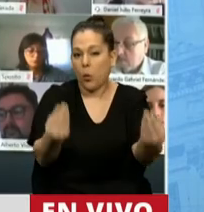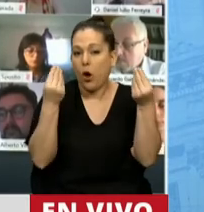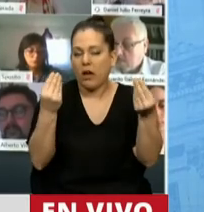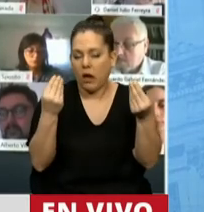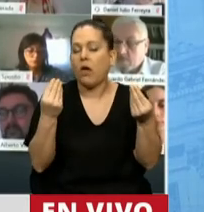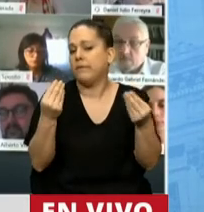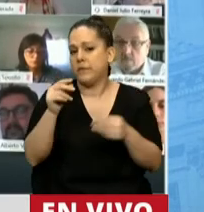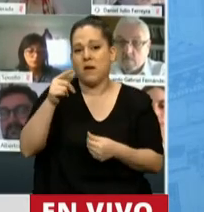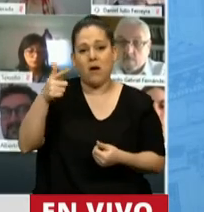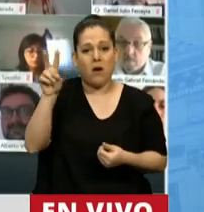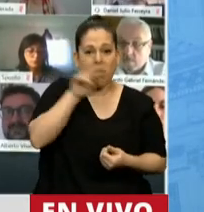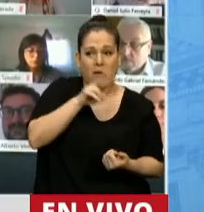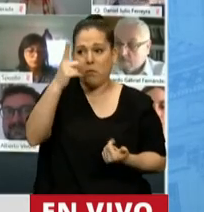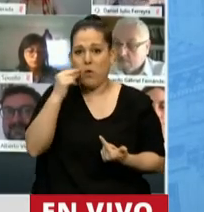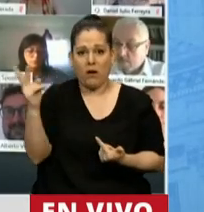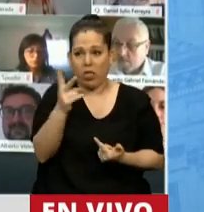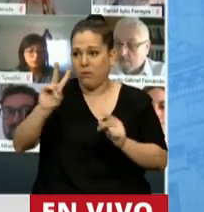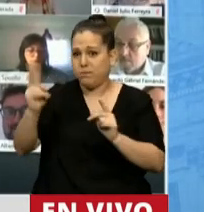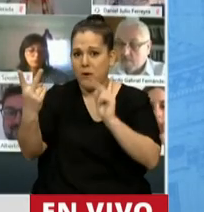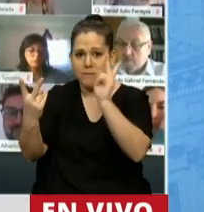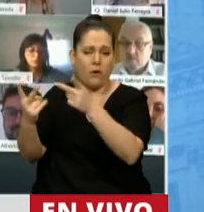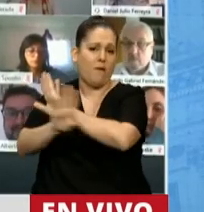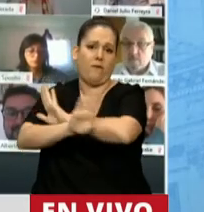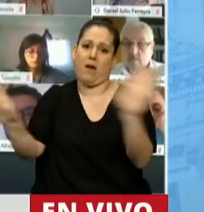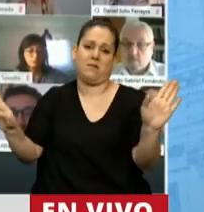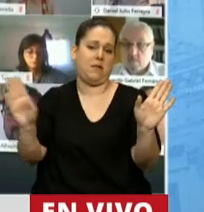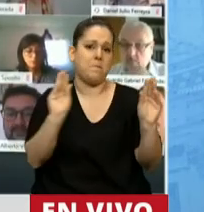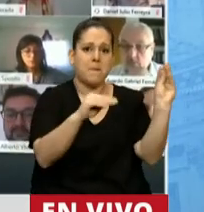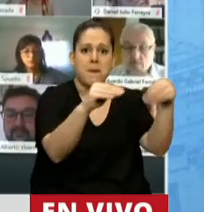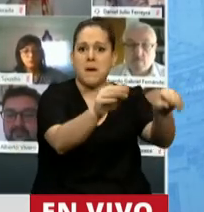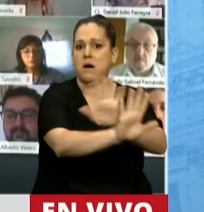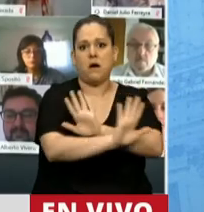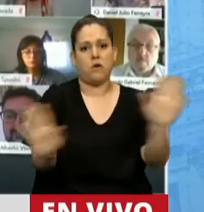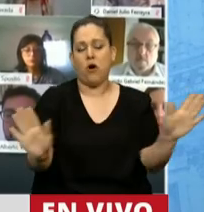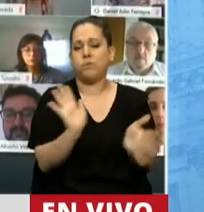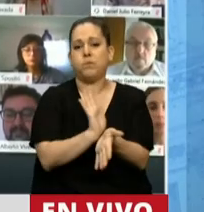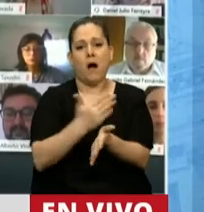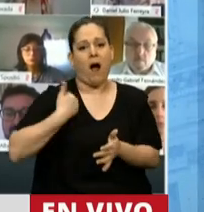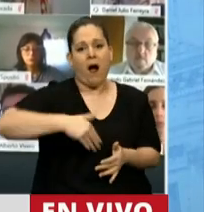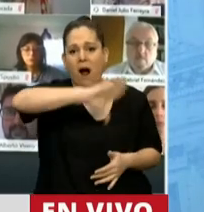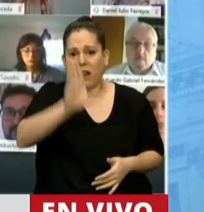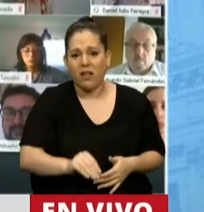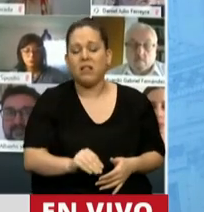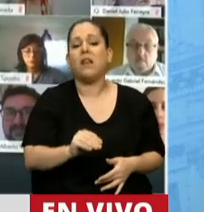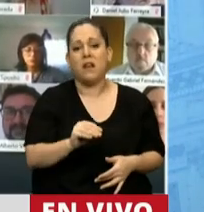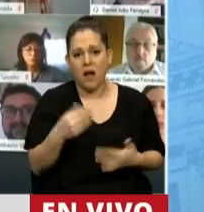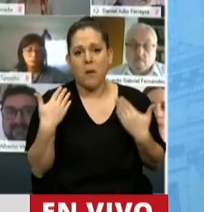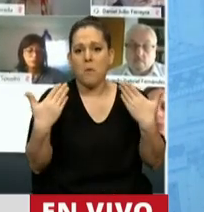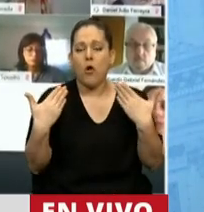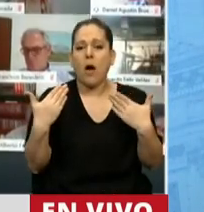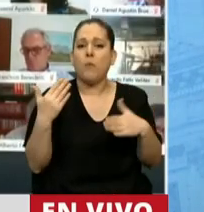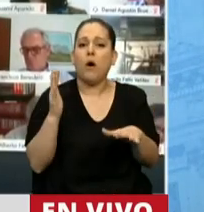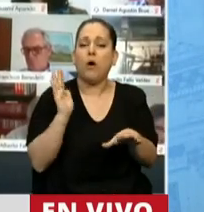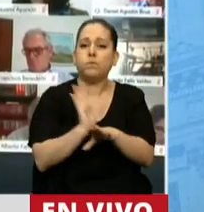más Sandra y Rubén. Nuestro objetivo es que en la Argentina definitivamente podamos darle